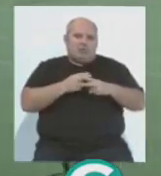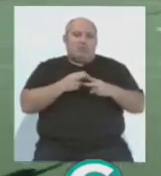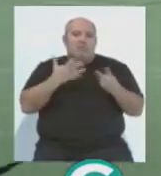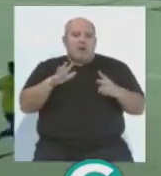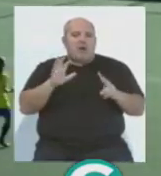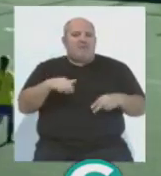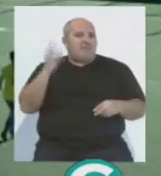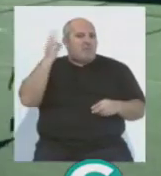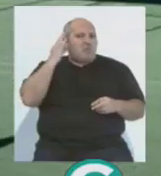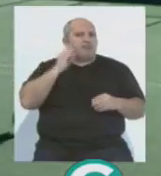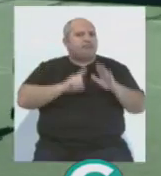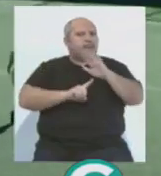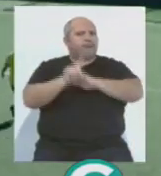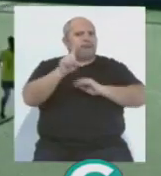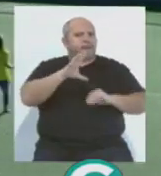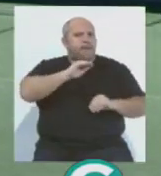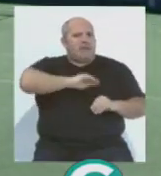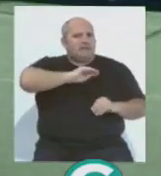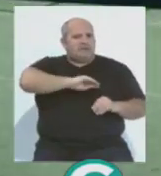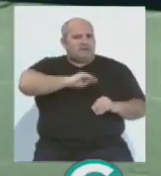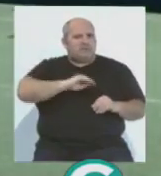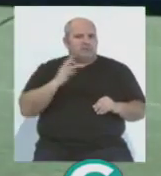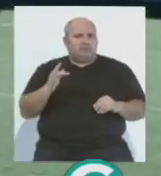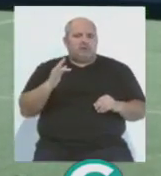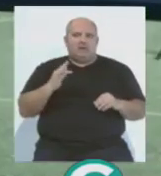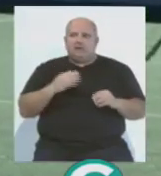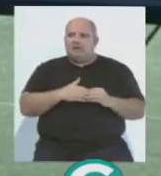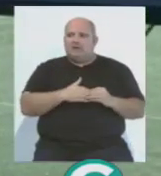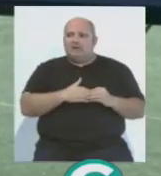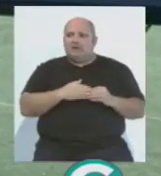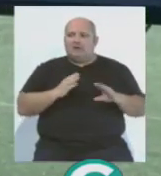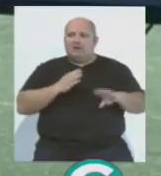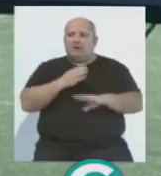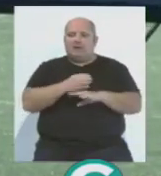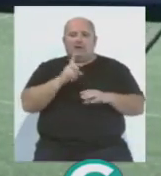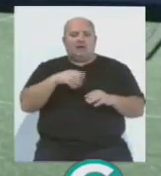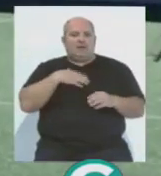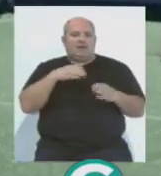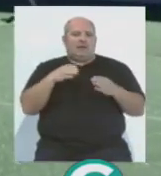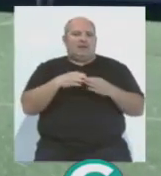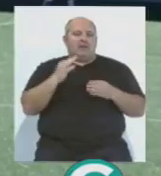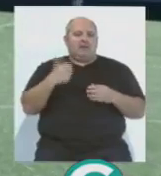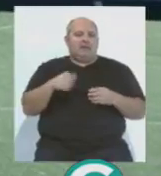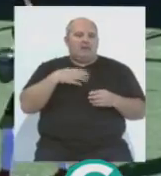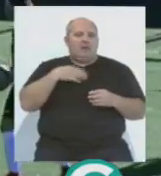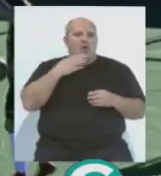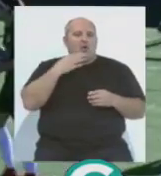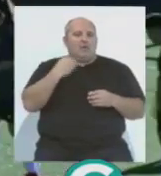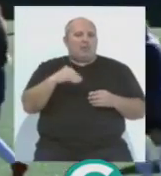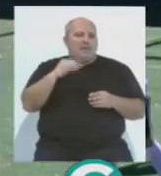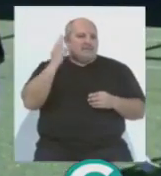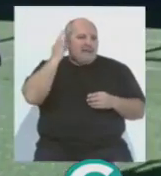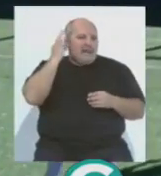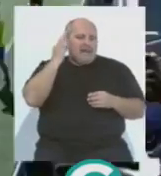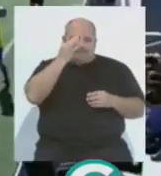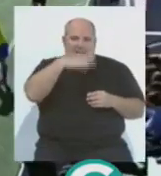pero en esta ocasión visitó la instalación deportiva de Rosal el equipo de la juventud de Chiclana,